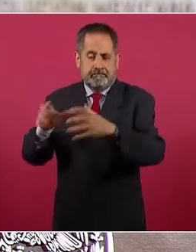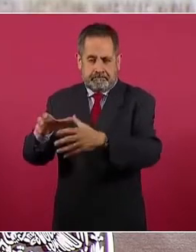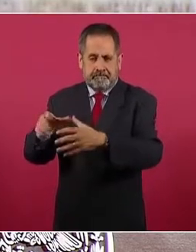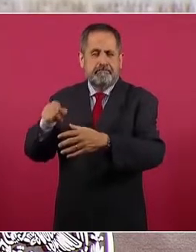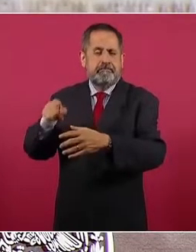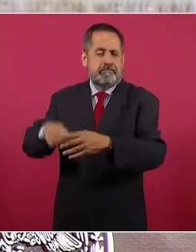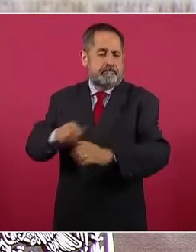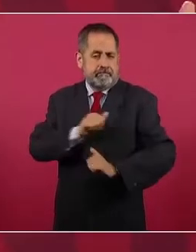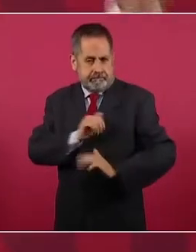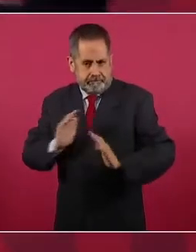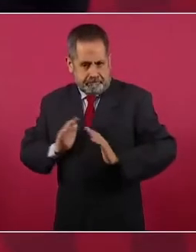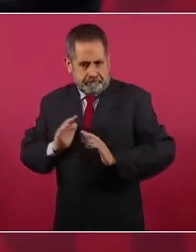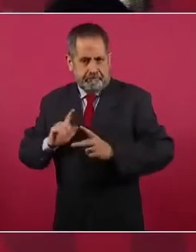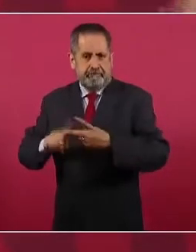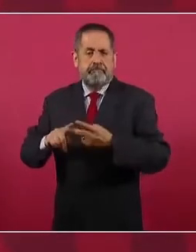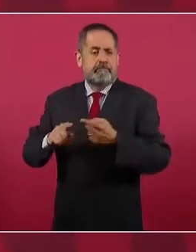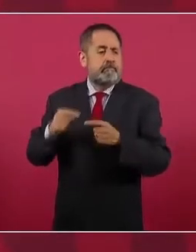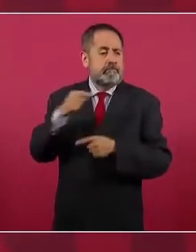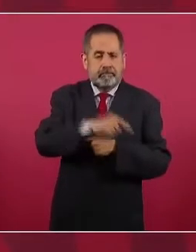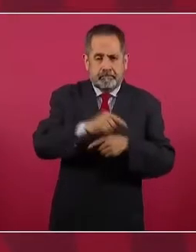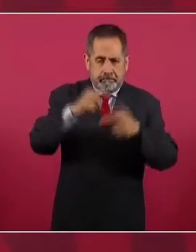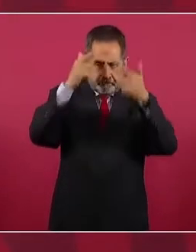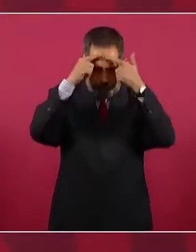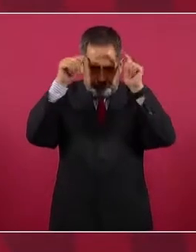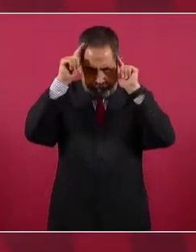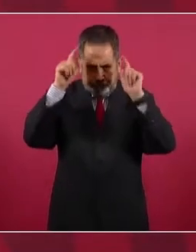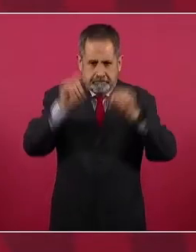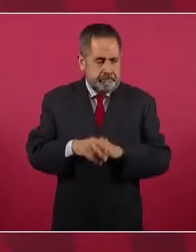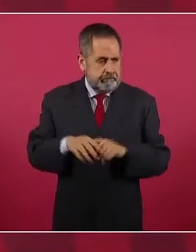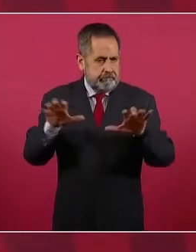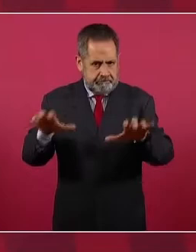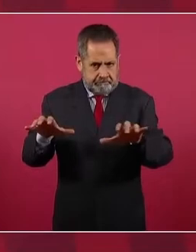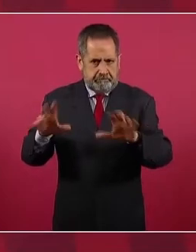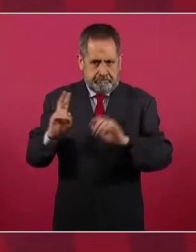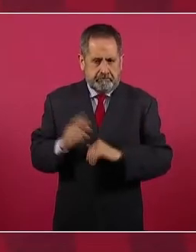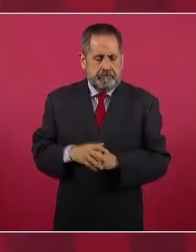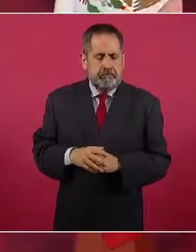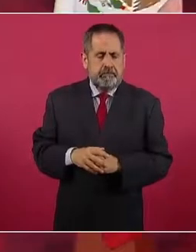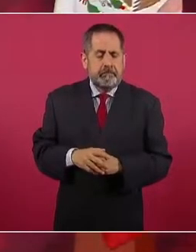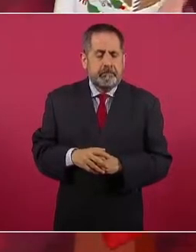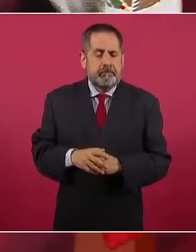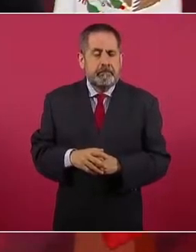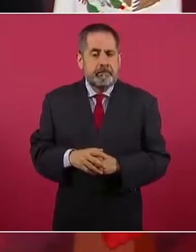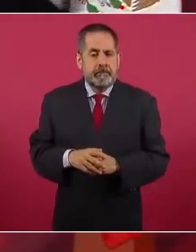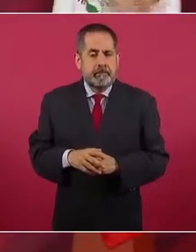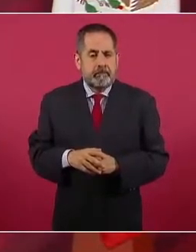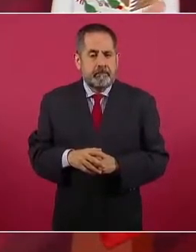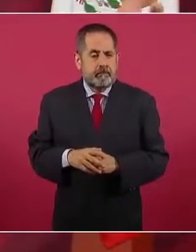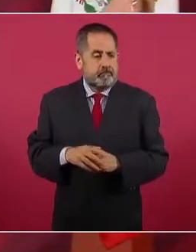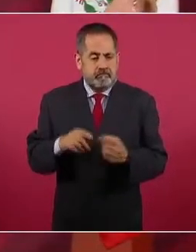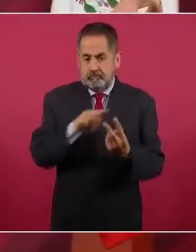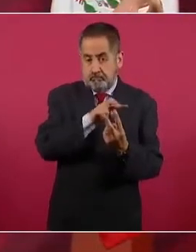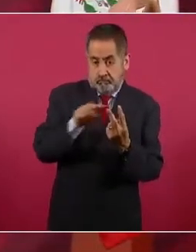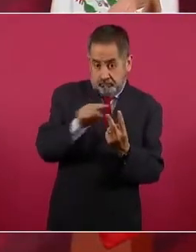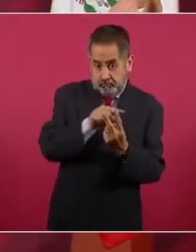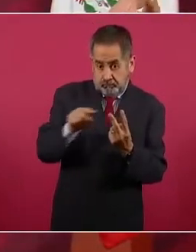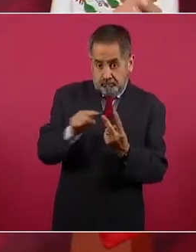con instalaciones, con equipos,